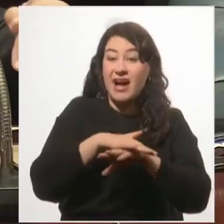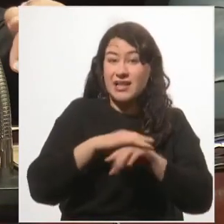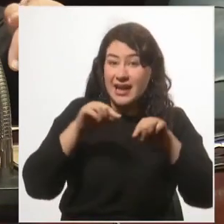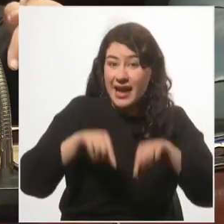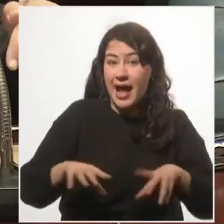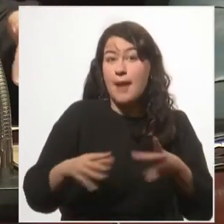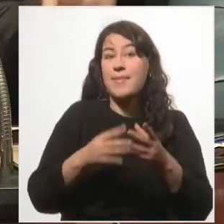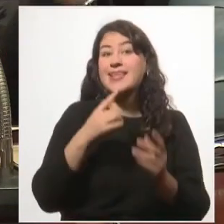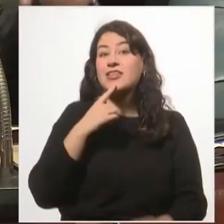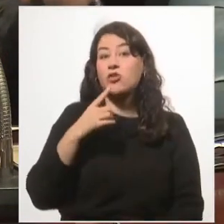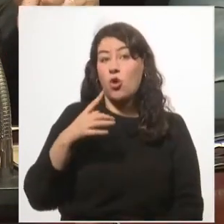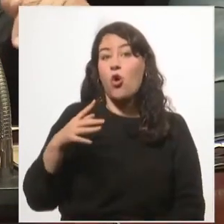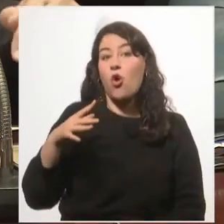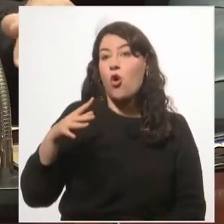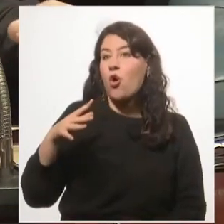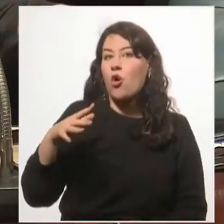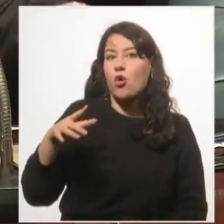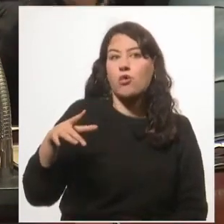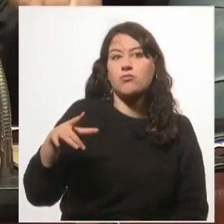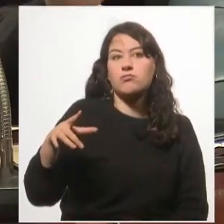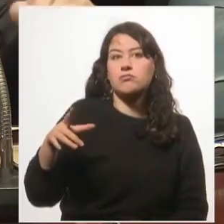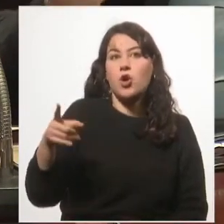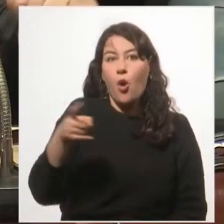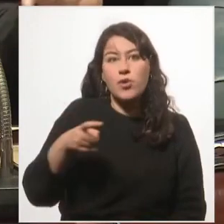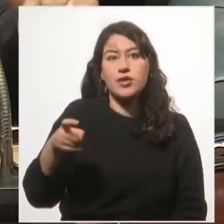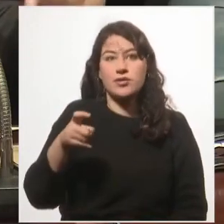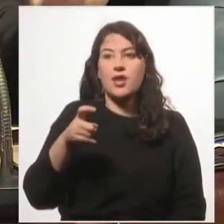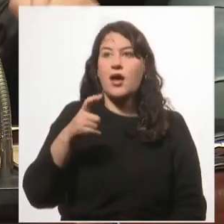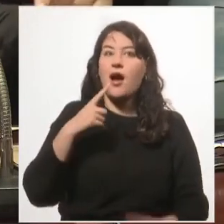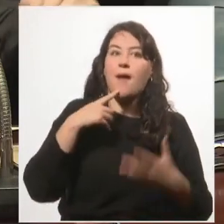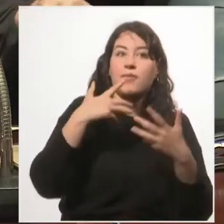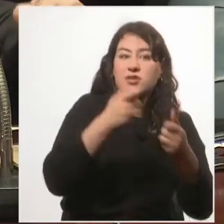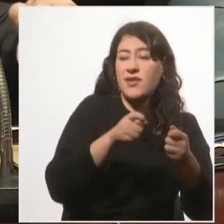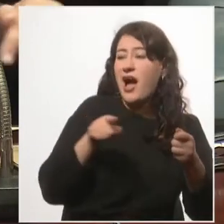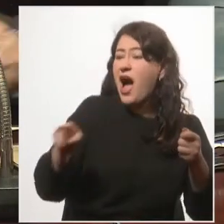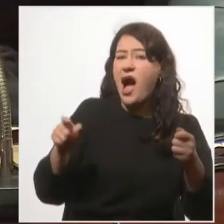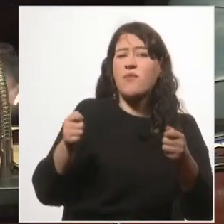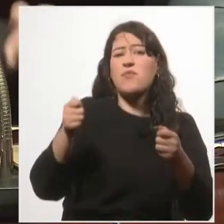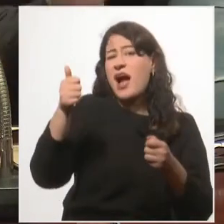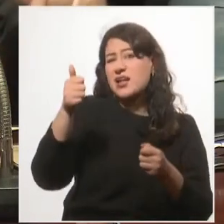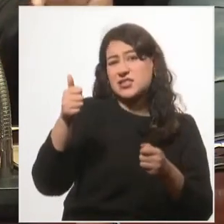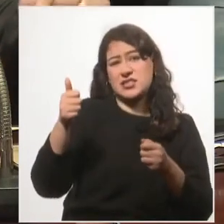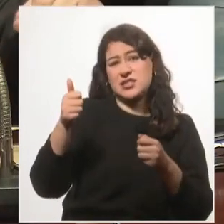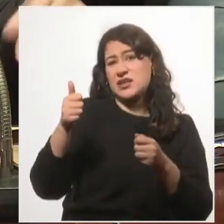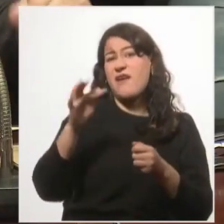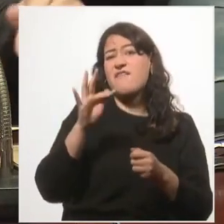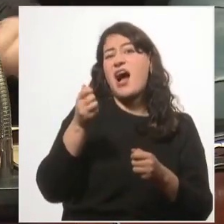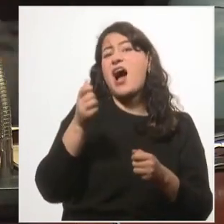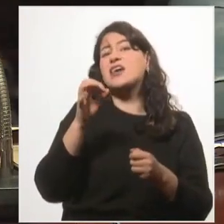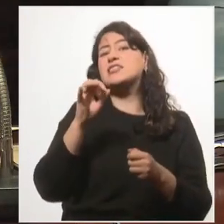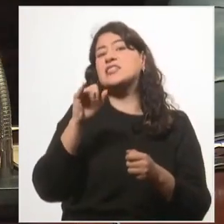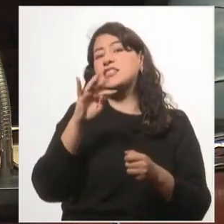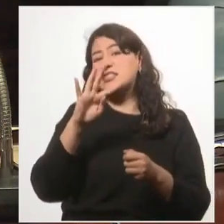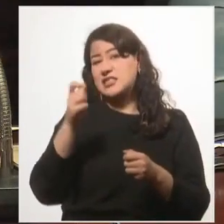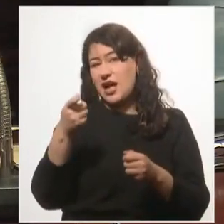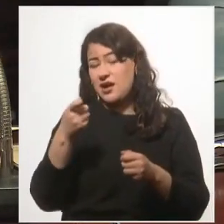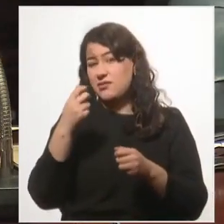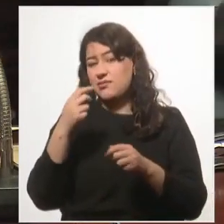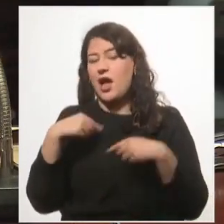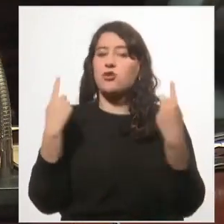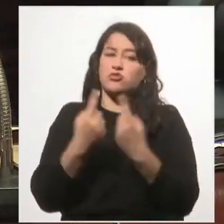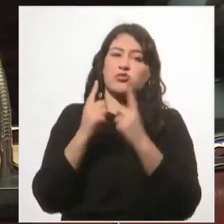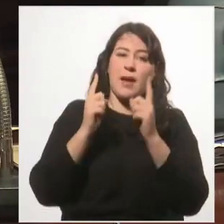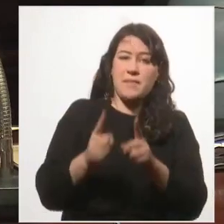y trataba a Luis Alberto Herrera de nazi fascista. A nosotros también nos ha cabido ese mote